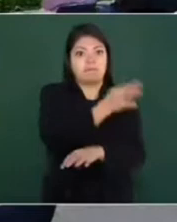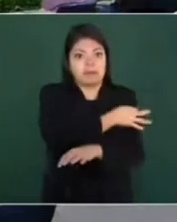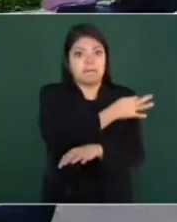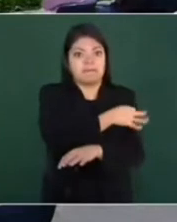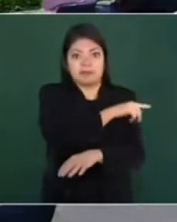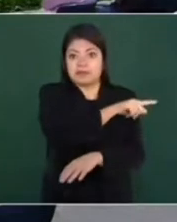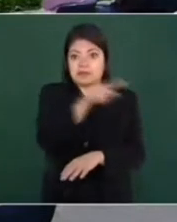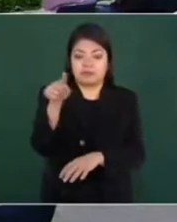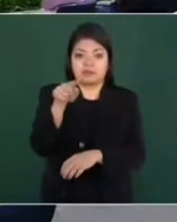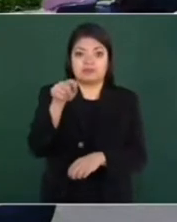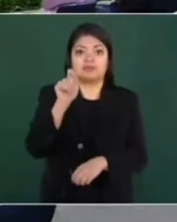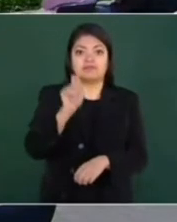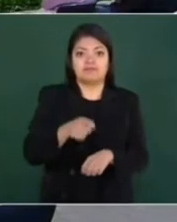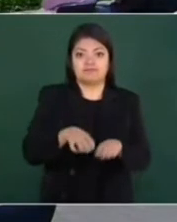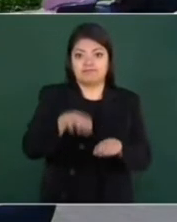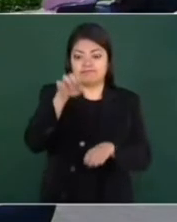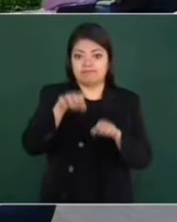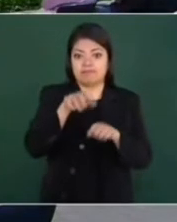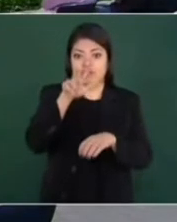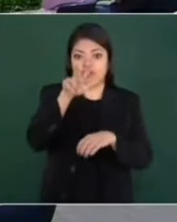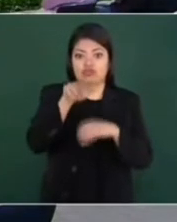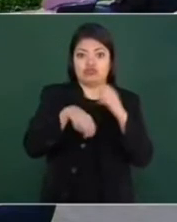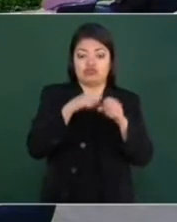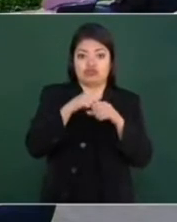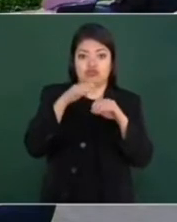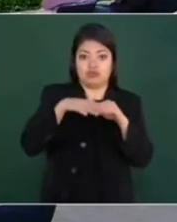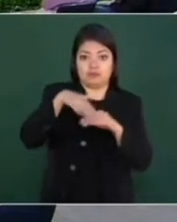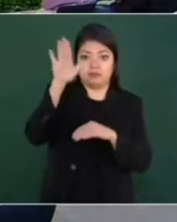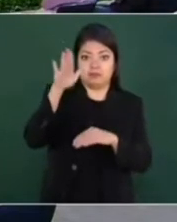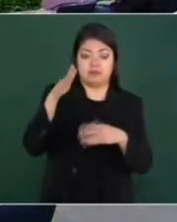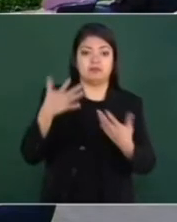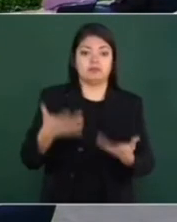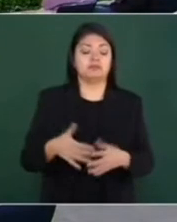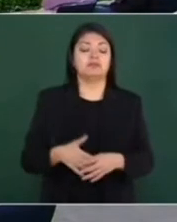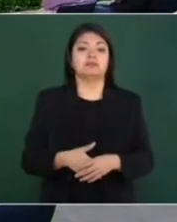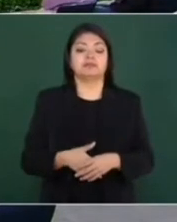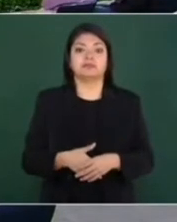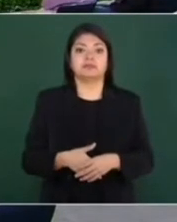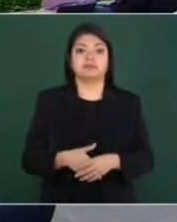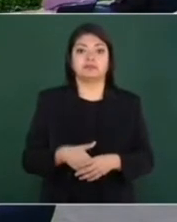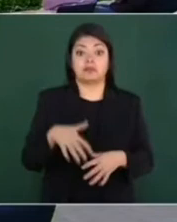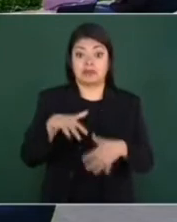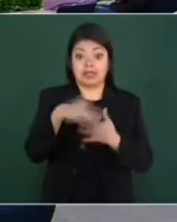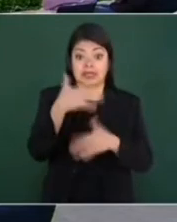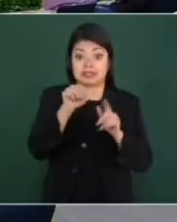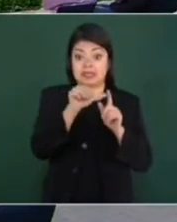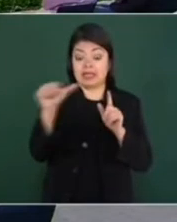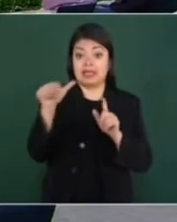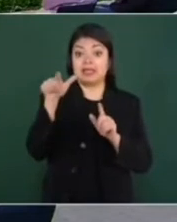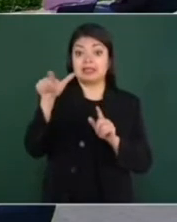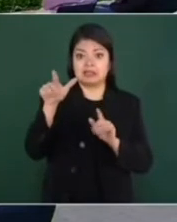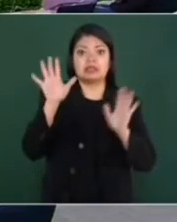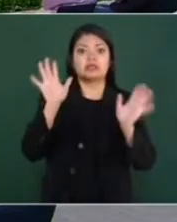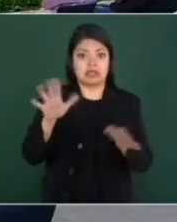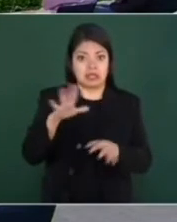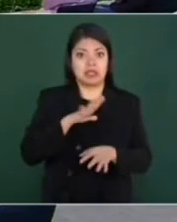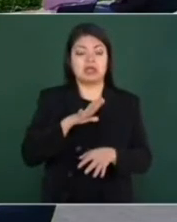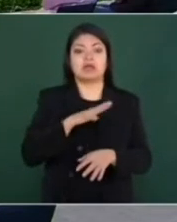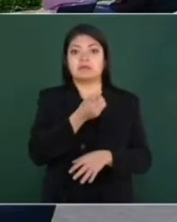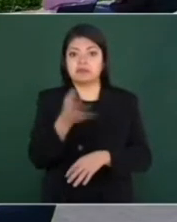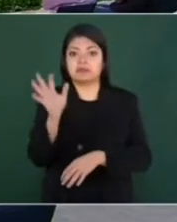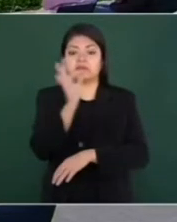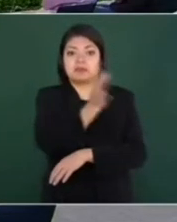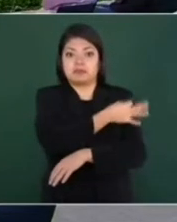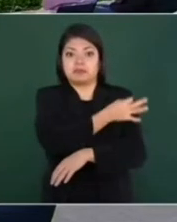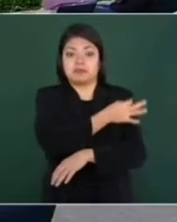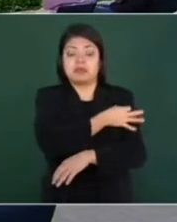los adultos de 18 y más. Y de 15 a 17 también ya se vacunaron. Y ahora